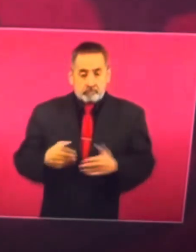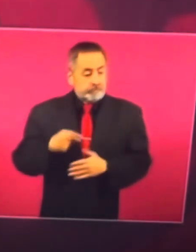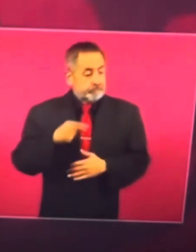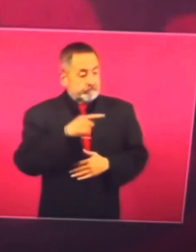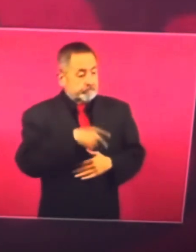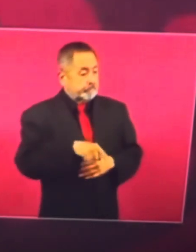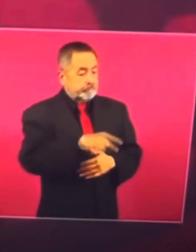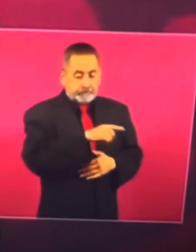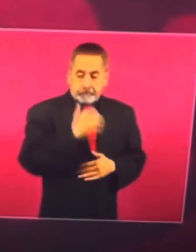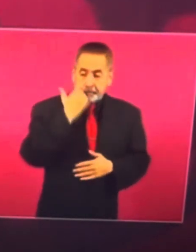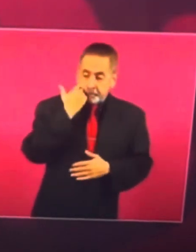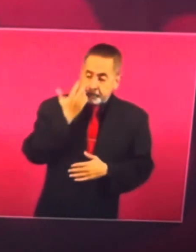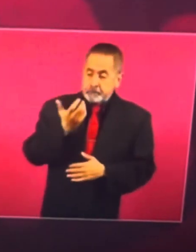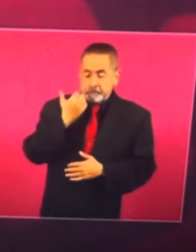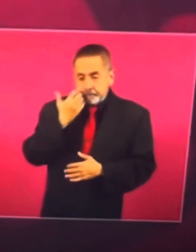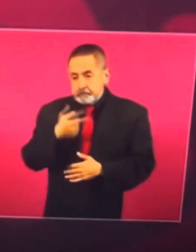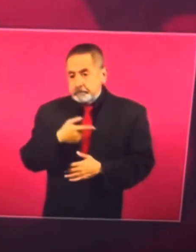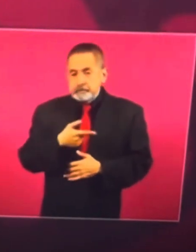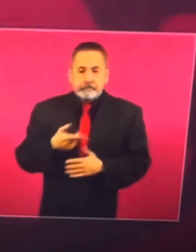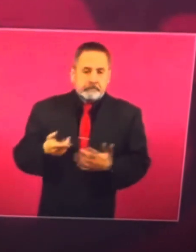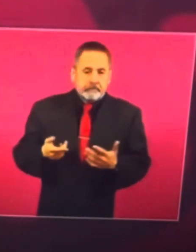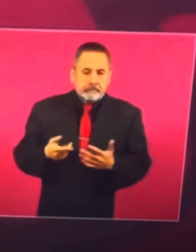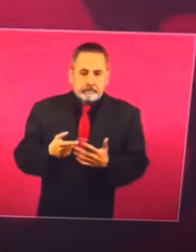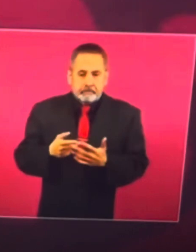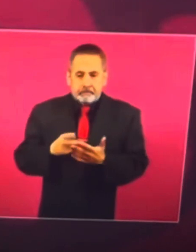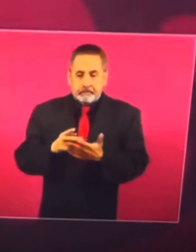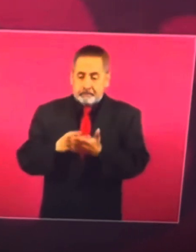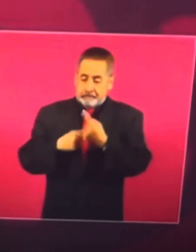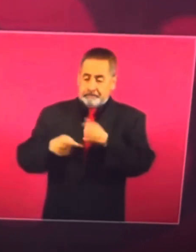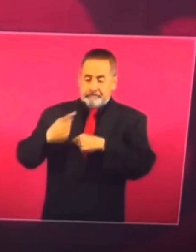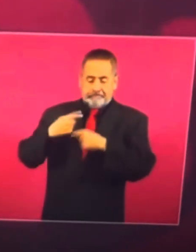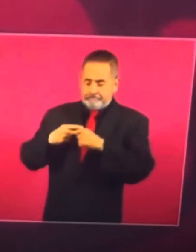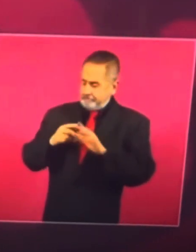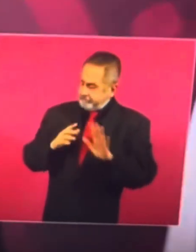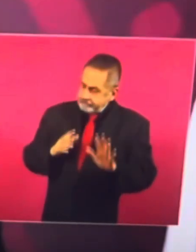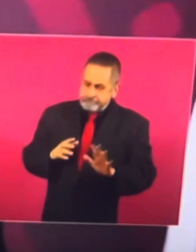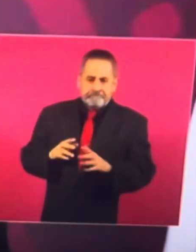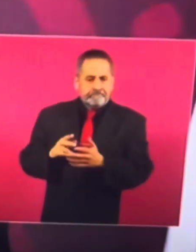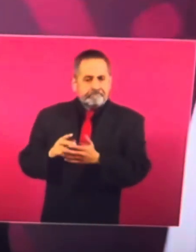revertir todo eso. Bueno,